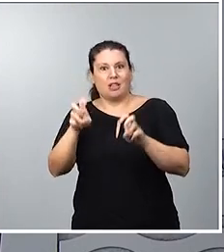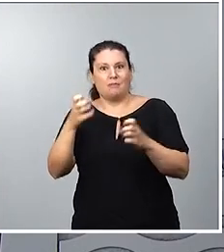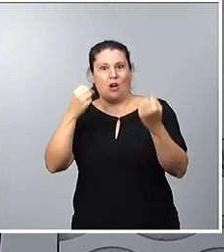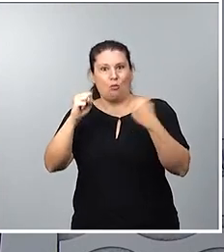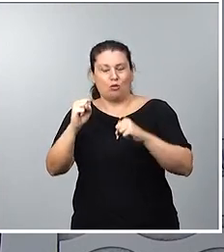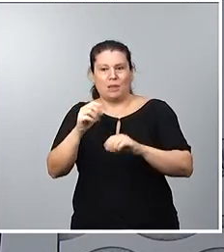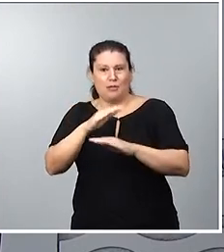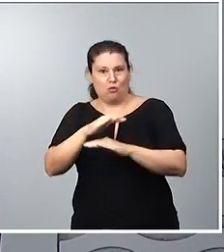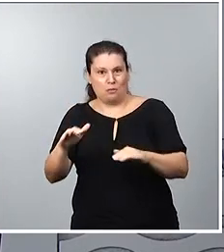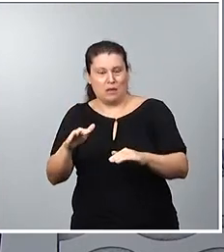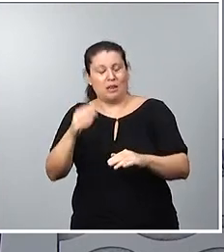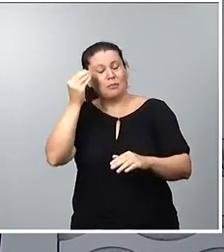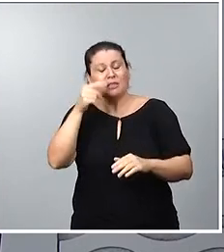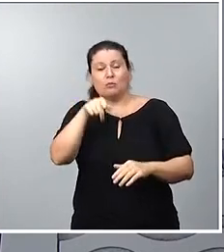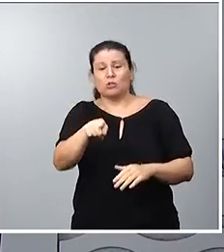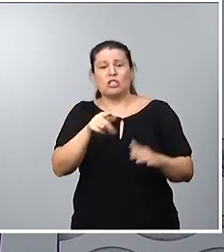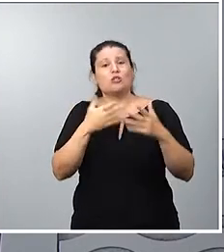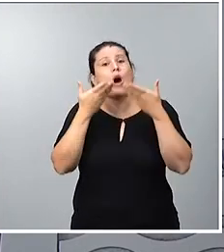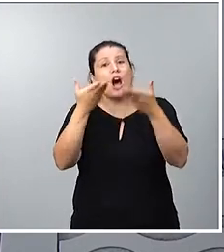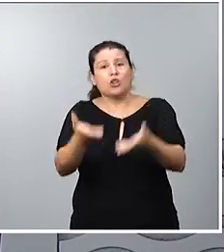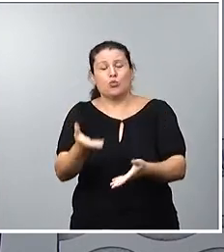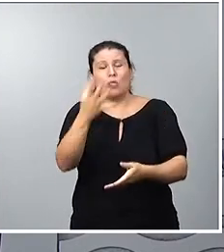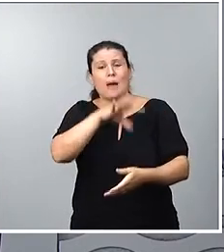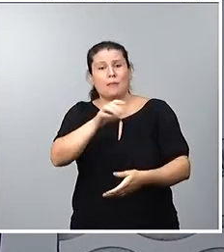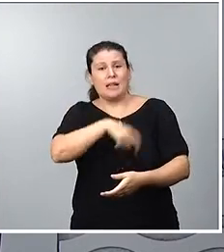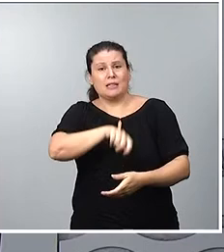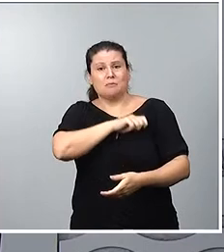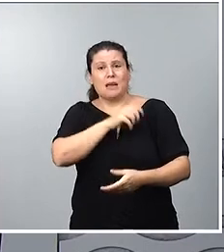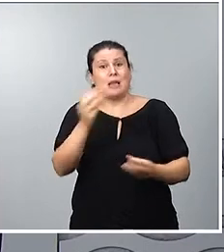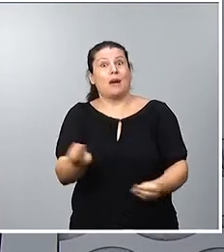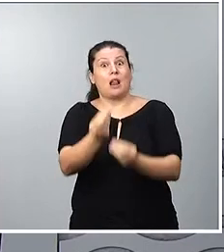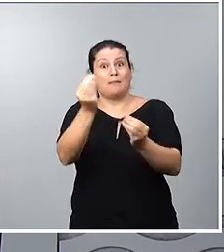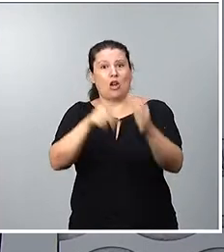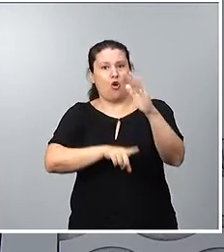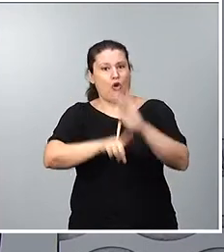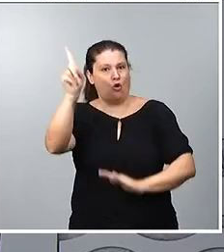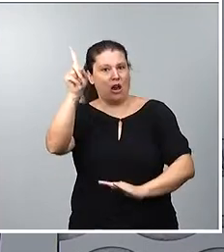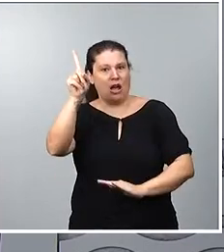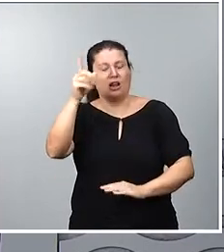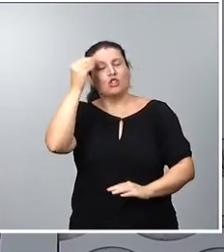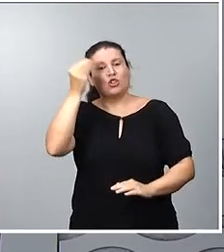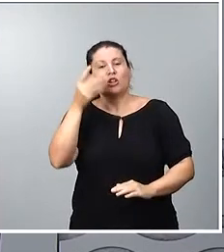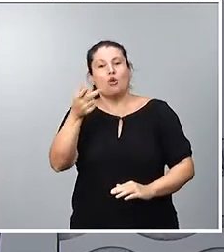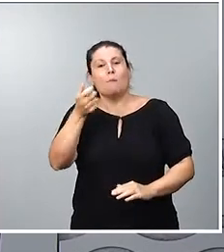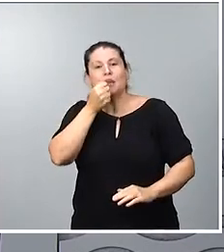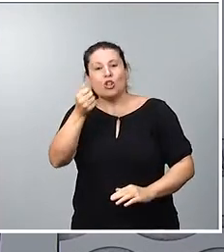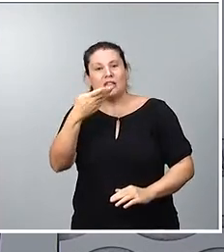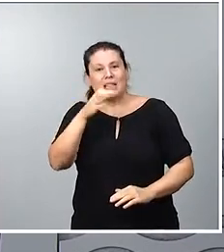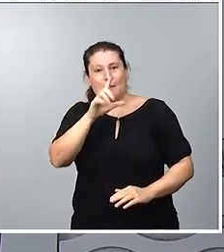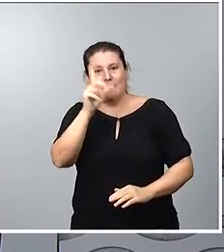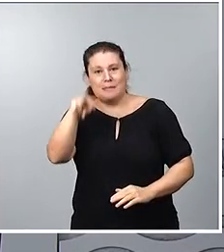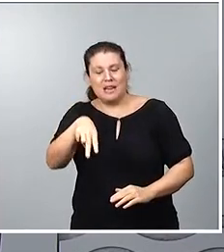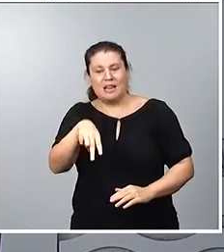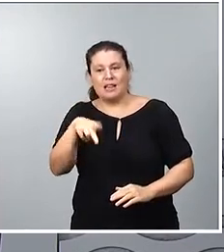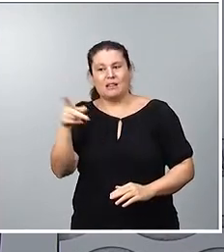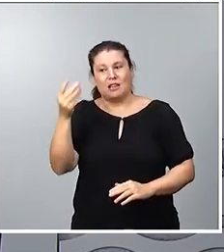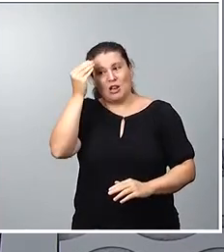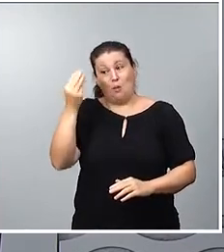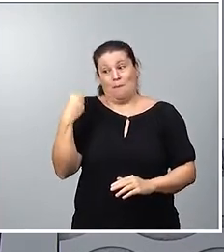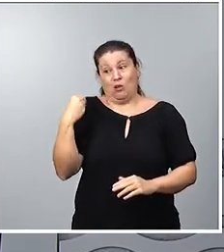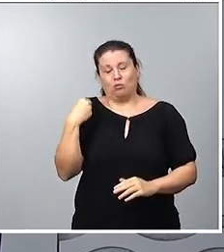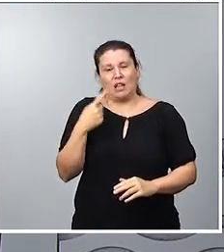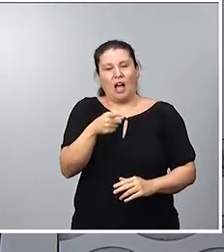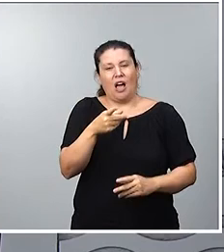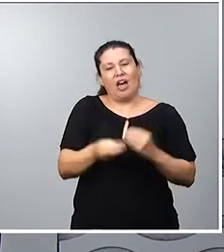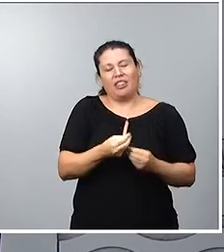país un país todavía mejor. Por lo tanto, pero me parece que su pregunta, Belén, iba, ¿y ustedes qué pueden hacer? Bueno, en algunos de los